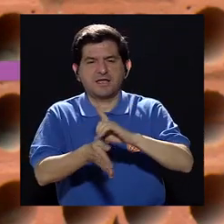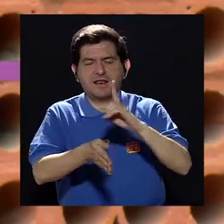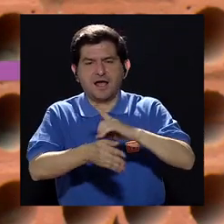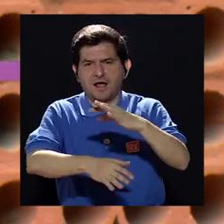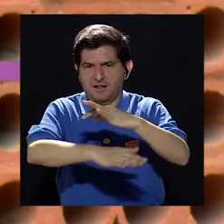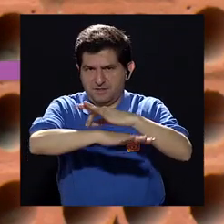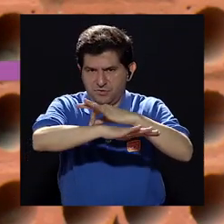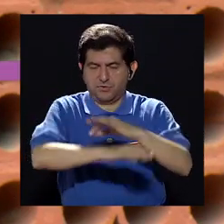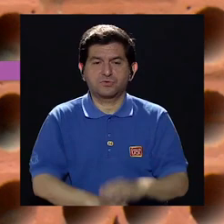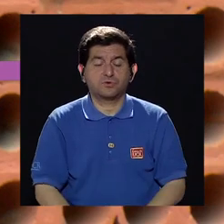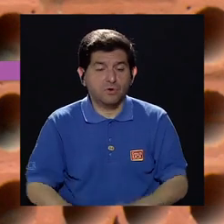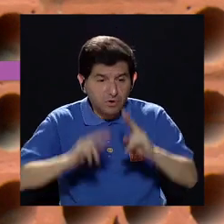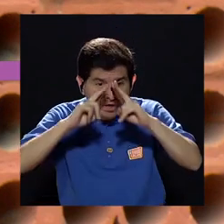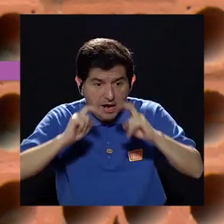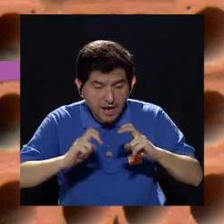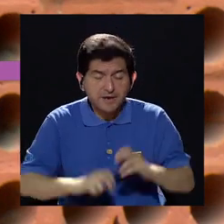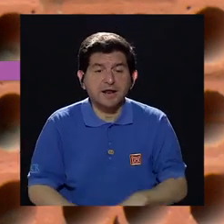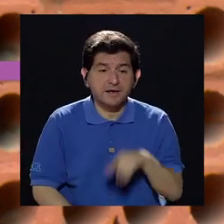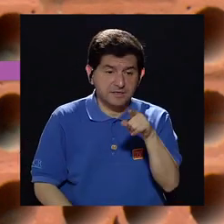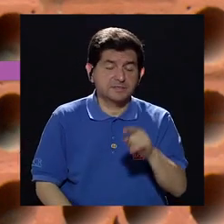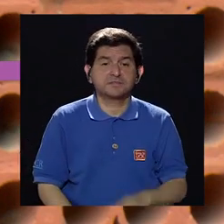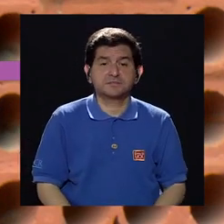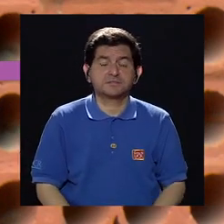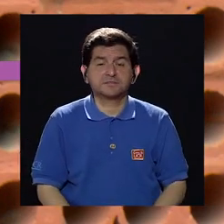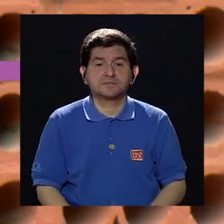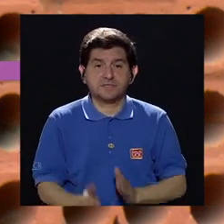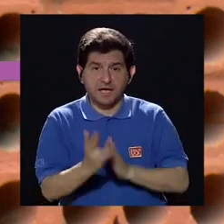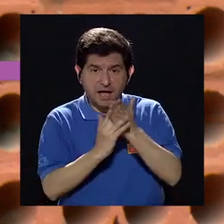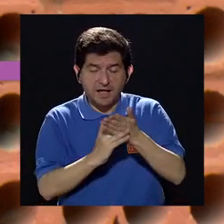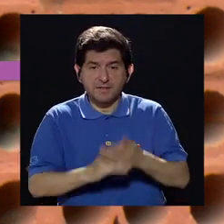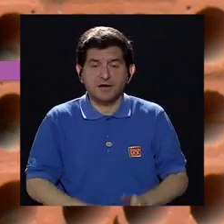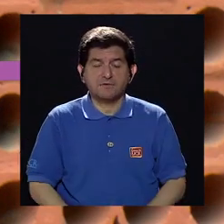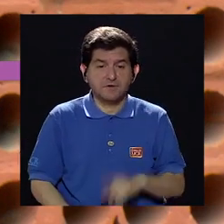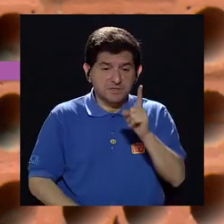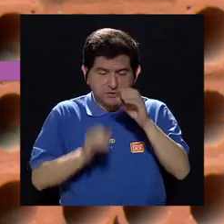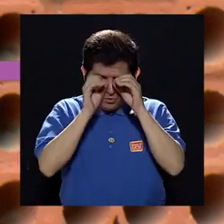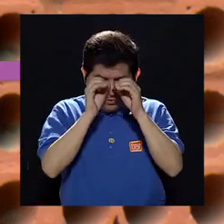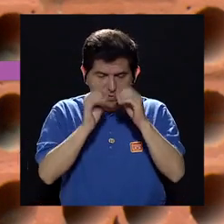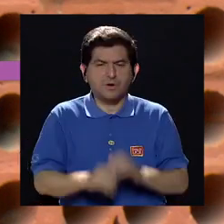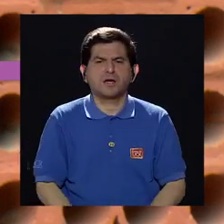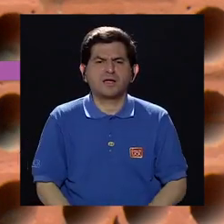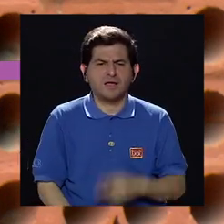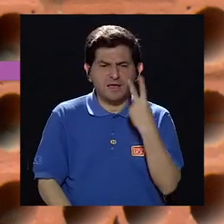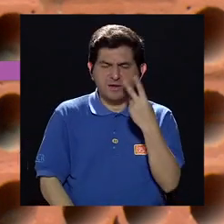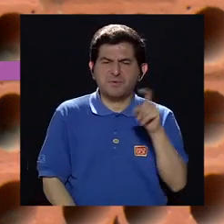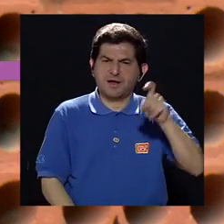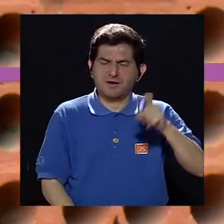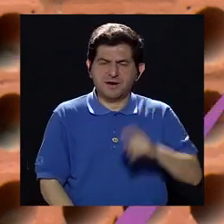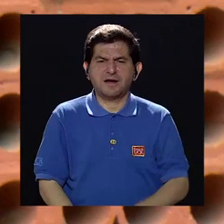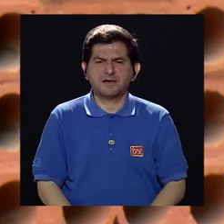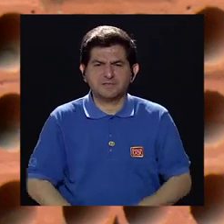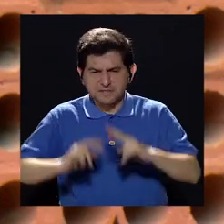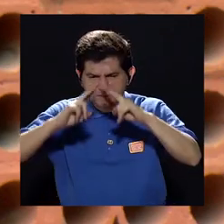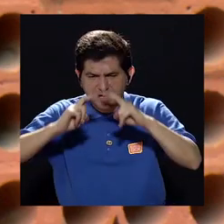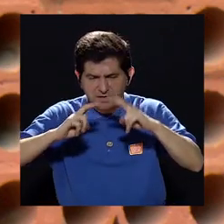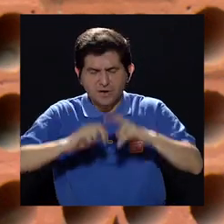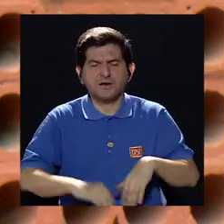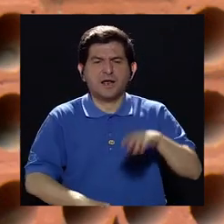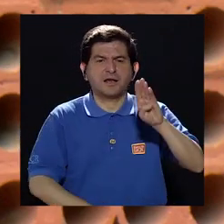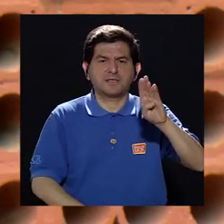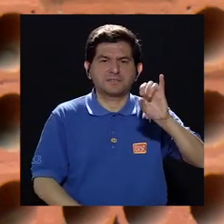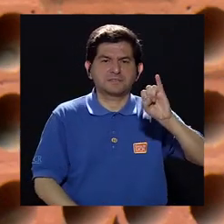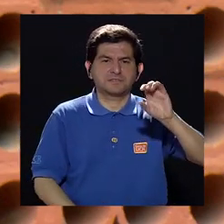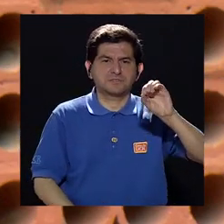dermatólogo para que revise mi lunar con un dermoscopio. Y así de esa forma ya definimos si amerita una biopsia o si son